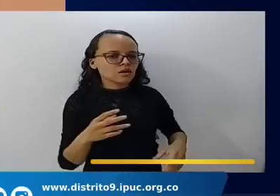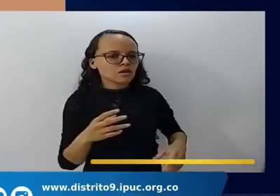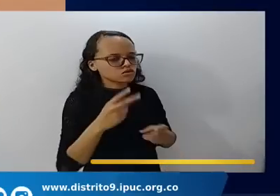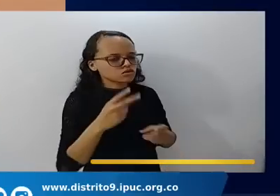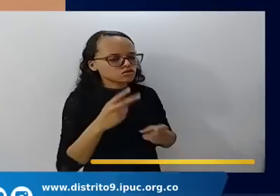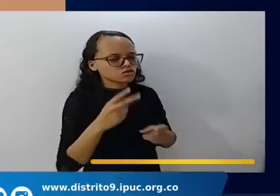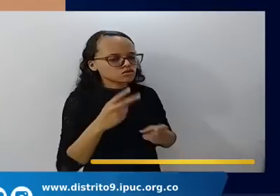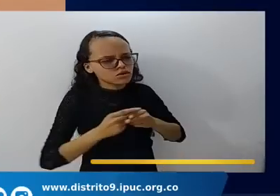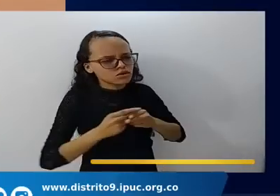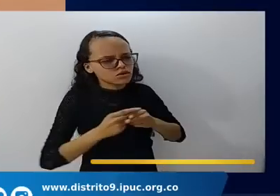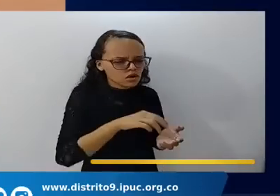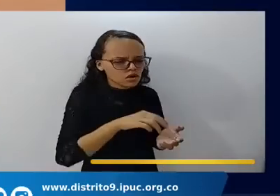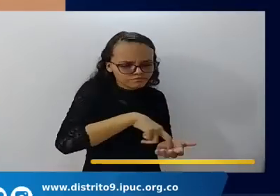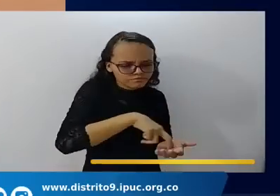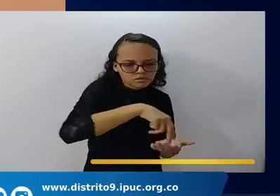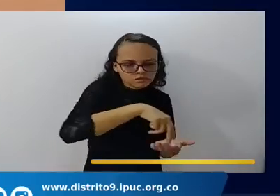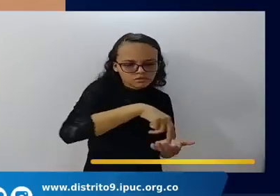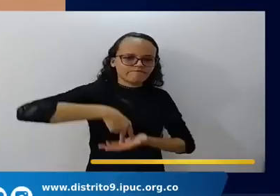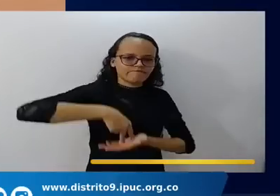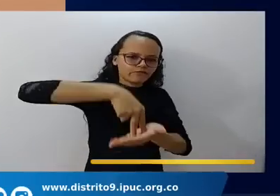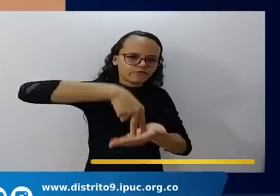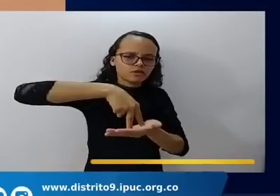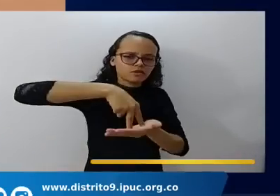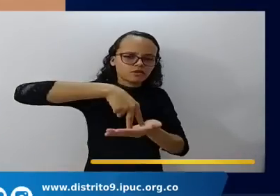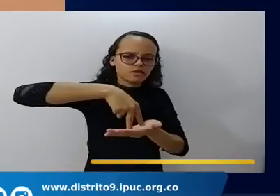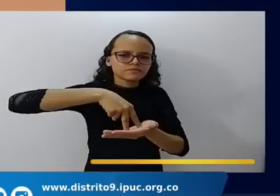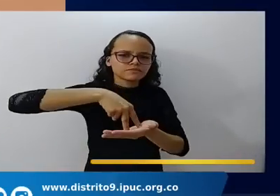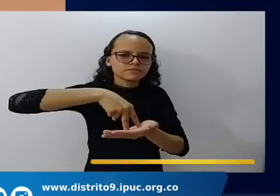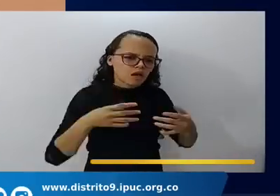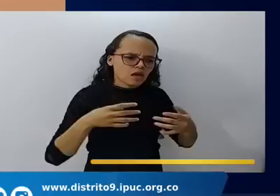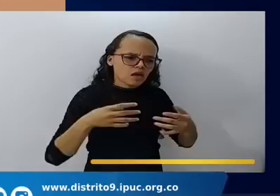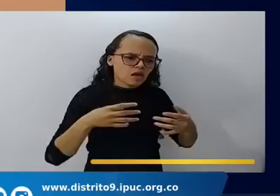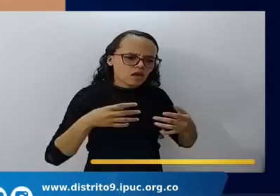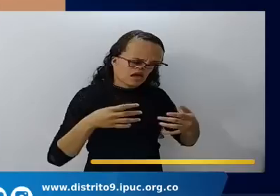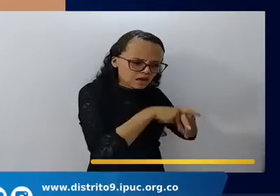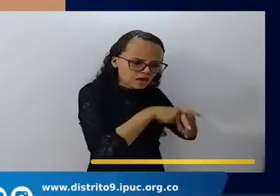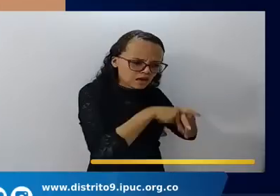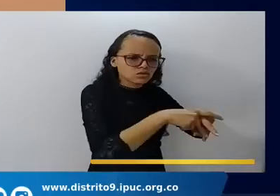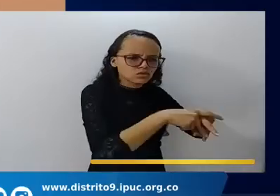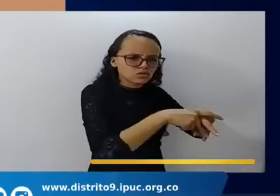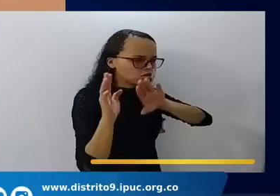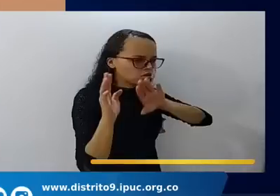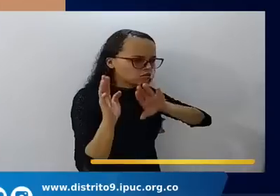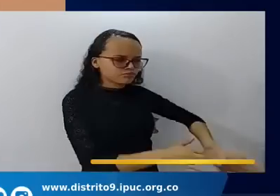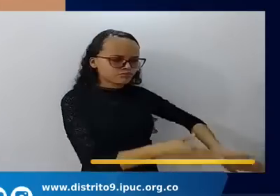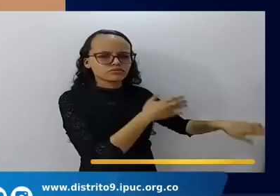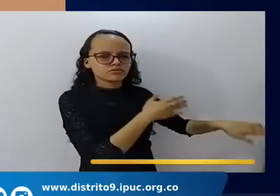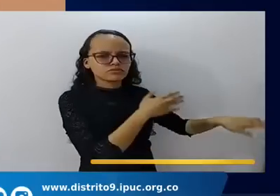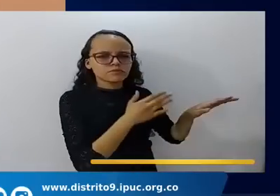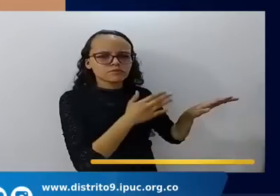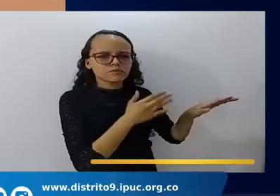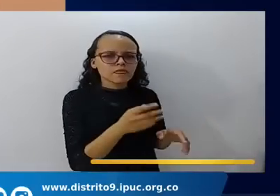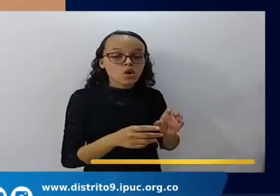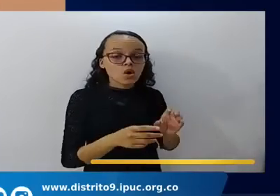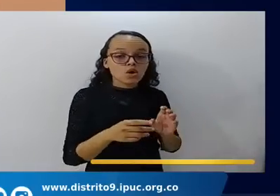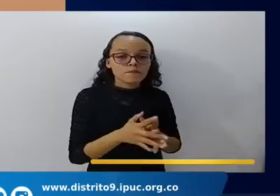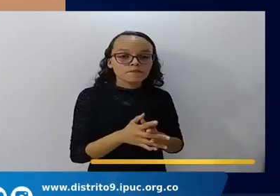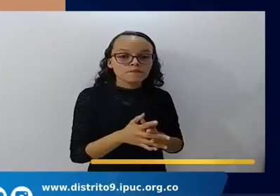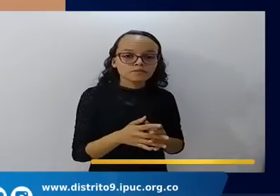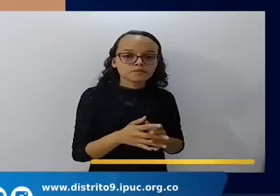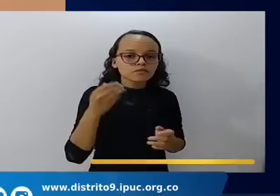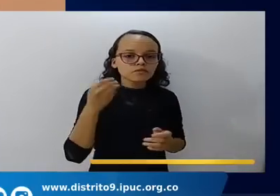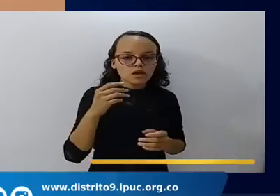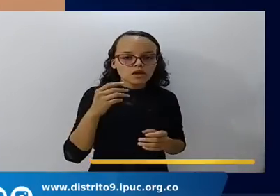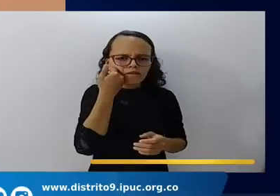debilidad se hicieron fuertes en batallas pusieron en fuga ejércitos extranjeros las mujeres recibieron sus muertos mediante resurrección